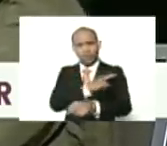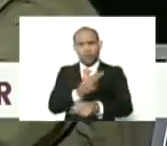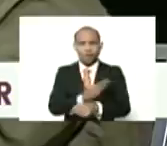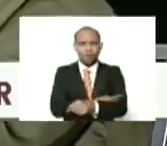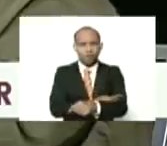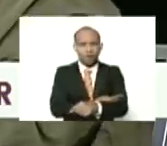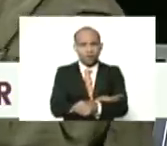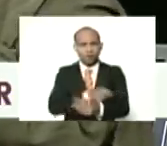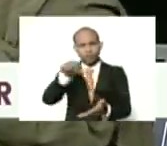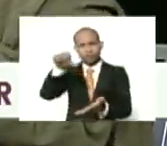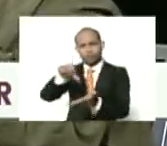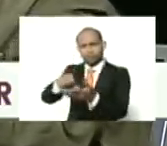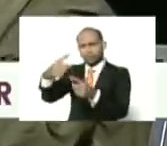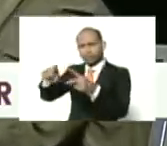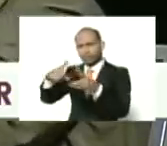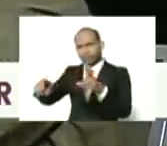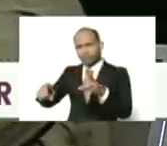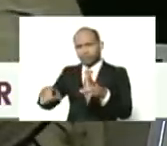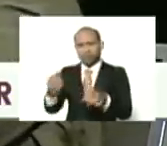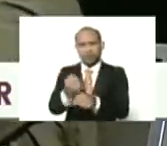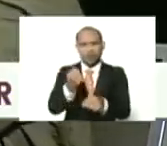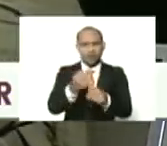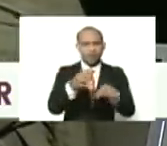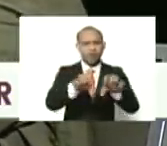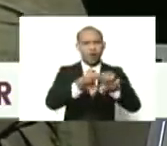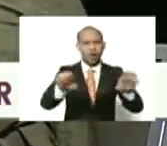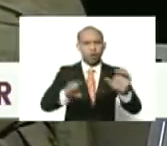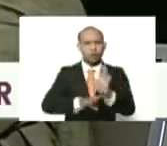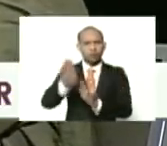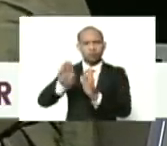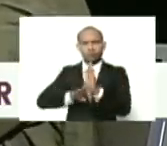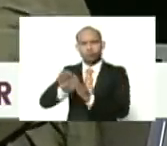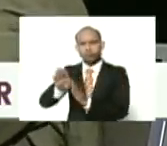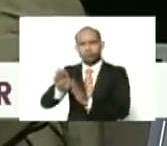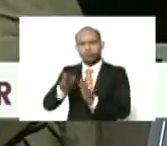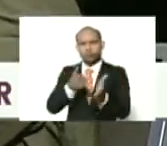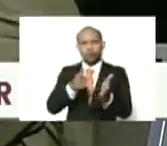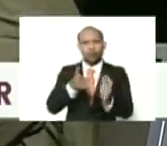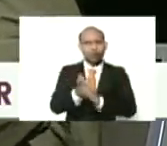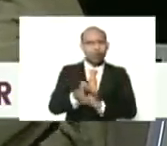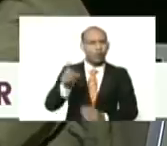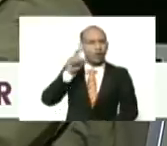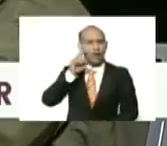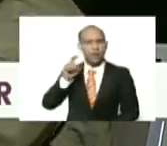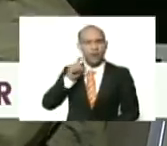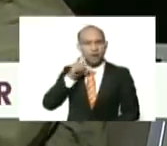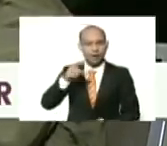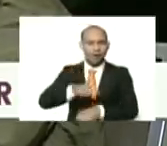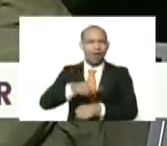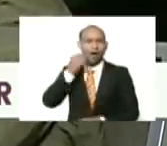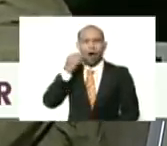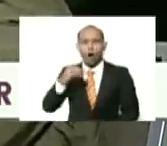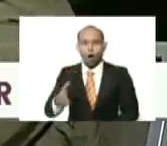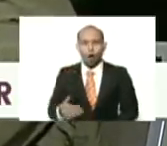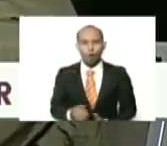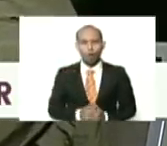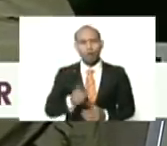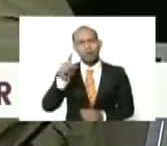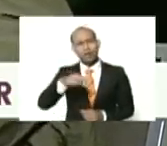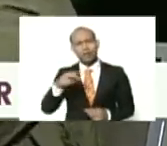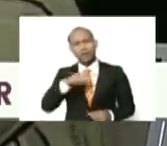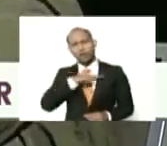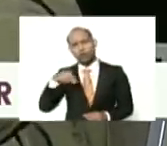distintos centros, de trabajo, por la educación, de quienes salían embarazadas, a temprana edad, también, encontrábamos,